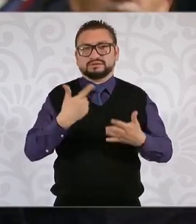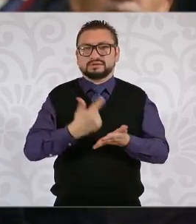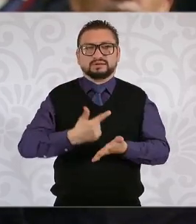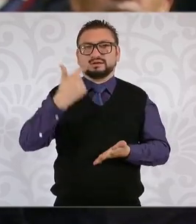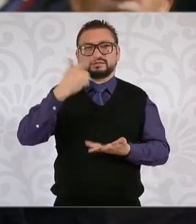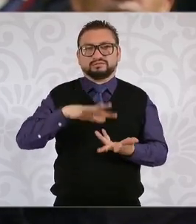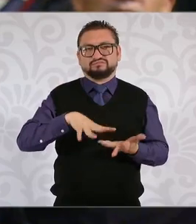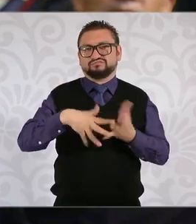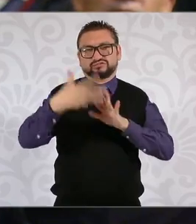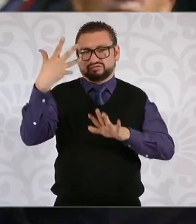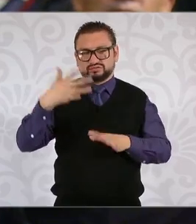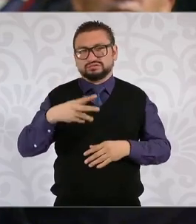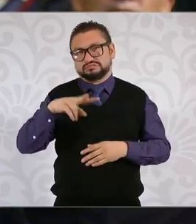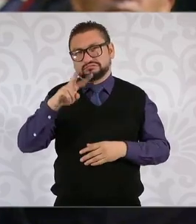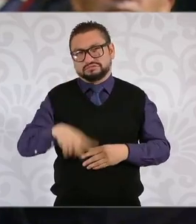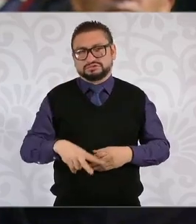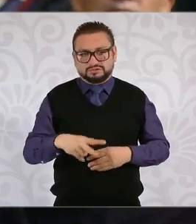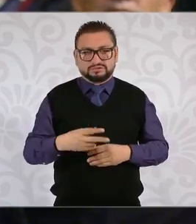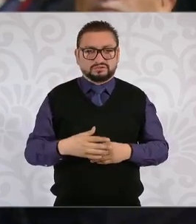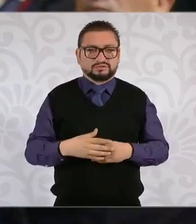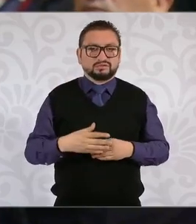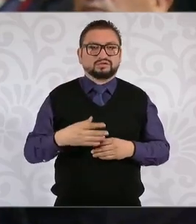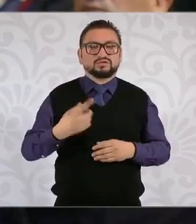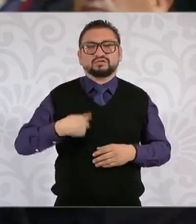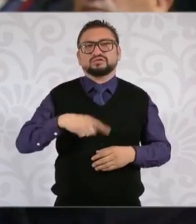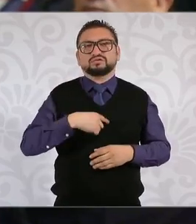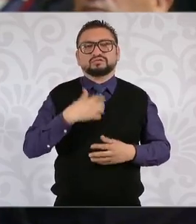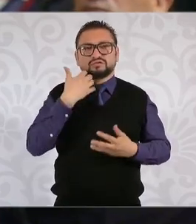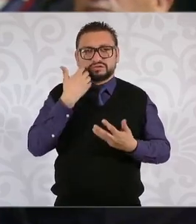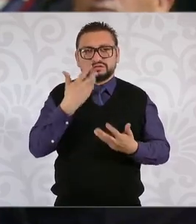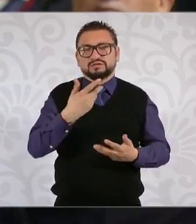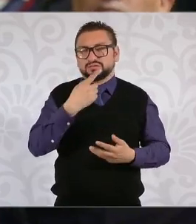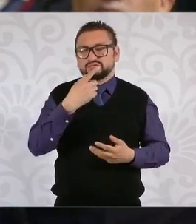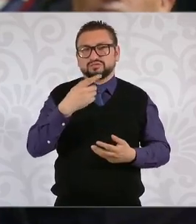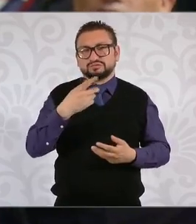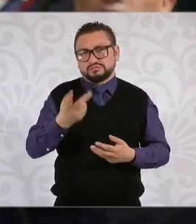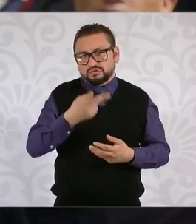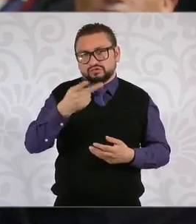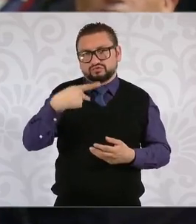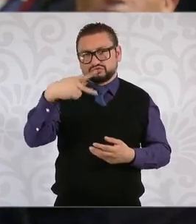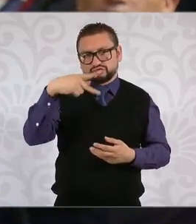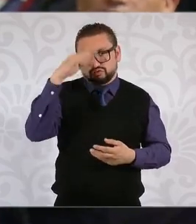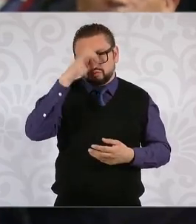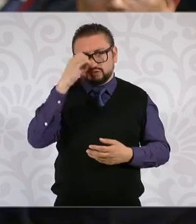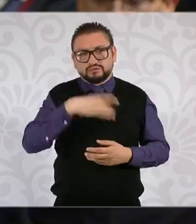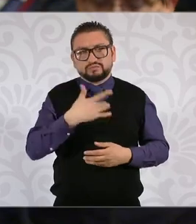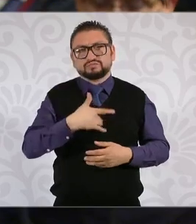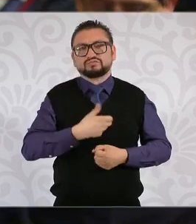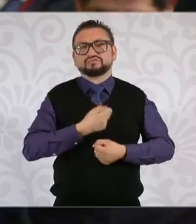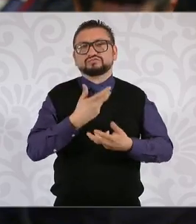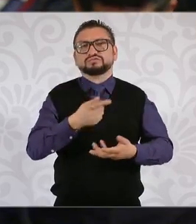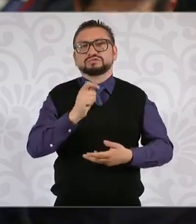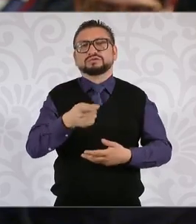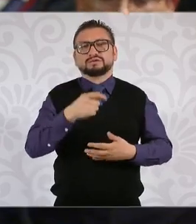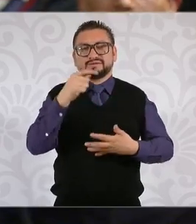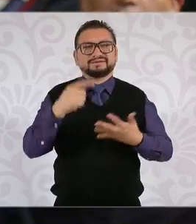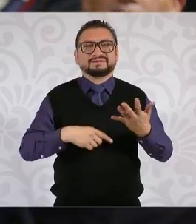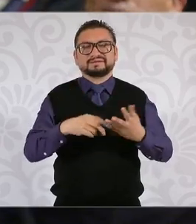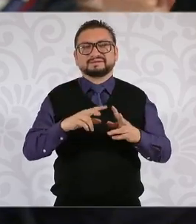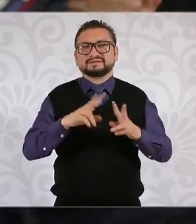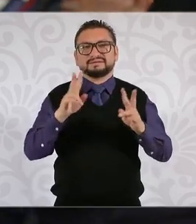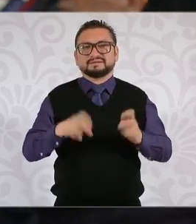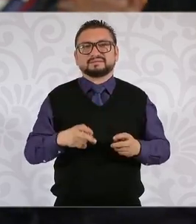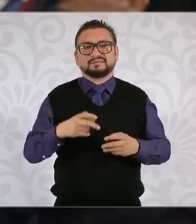violencia es un hecho y bueno evidentemente nos gustaría escuchar su voz manifestándose al respecto de lo que es este